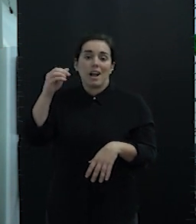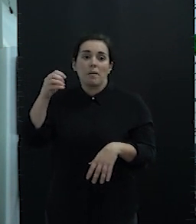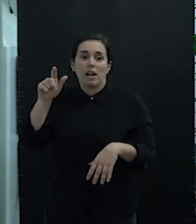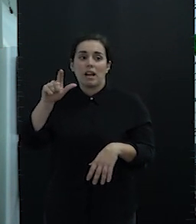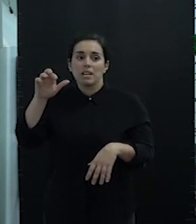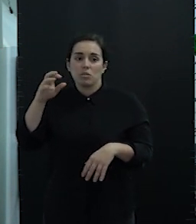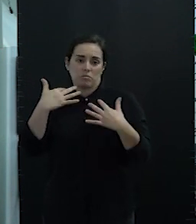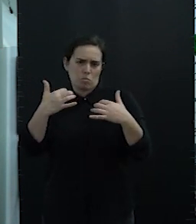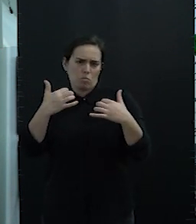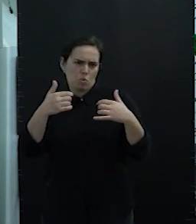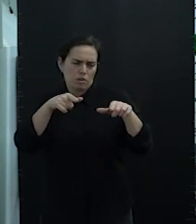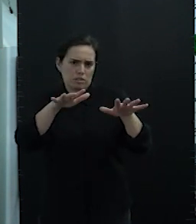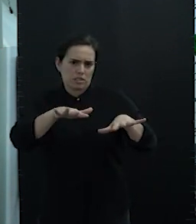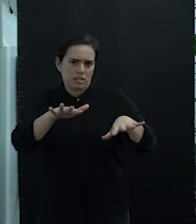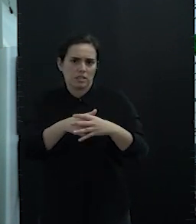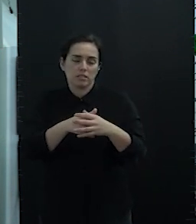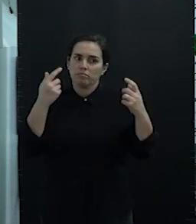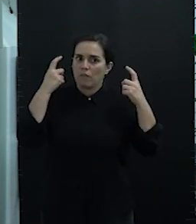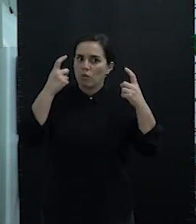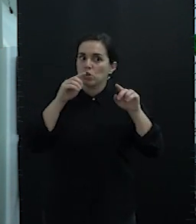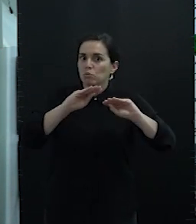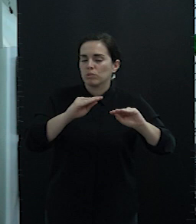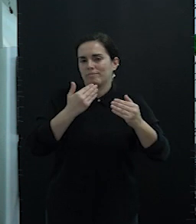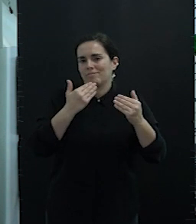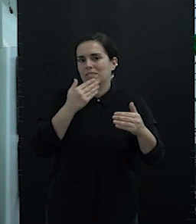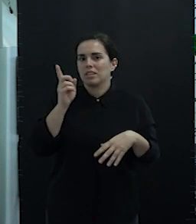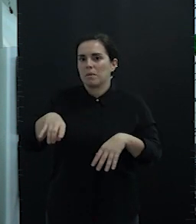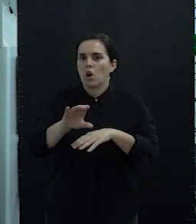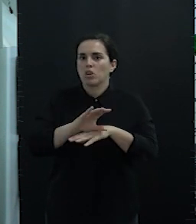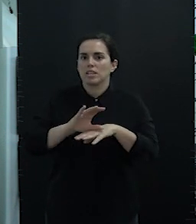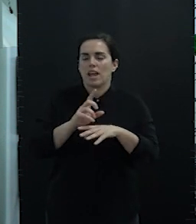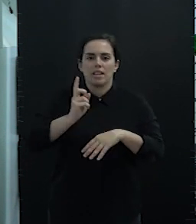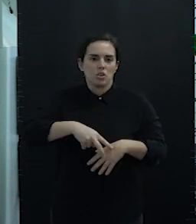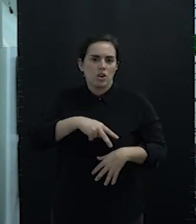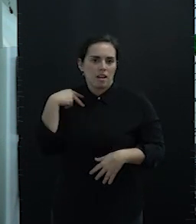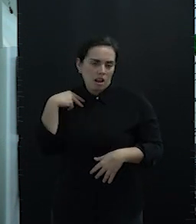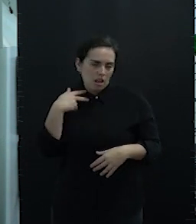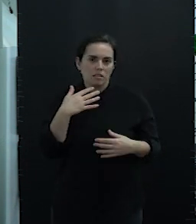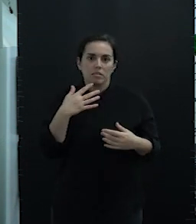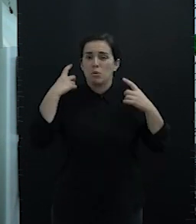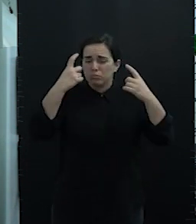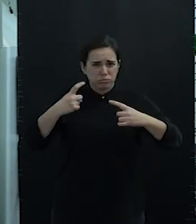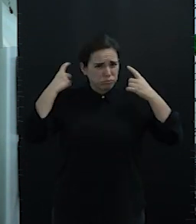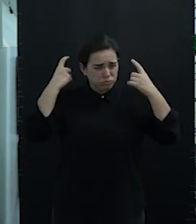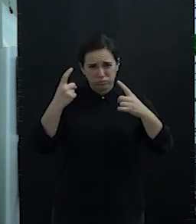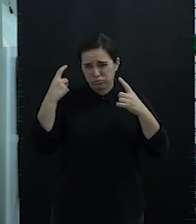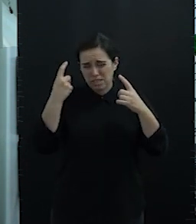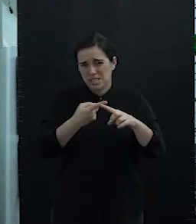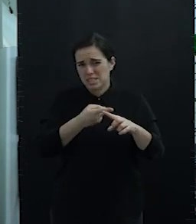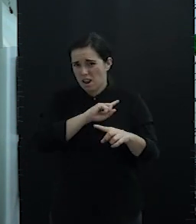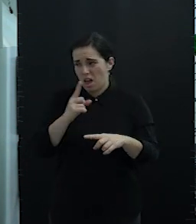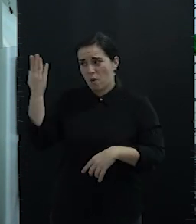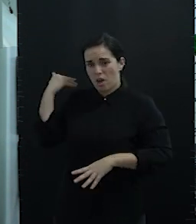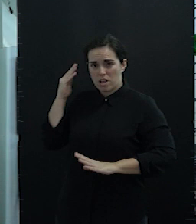entre el público, del esfuerzo, y por supuesto a la Consejería y a la Dirección General, el esfuerzo monumental, vamos a decir, que se hizo en su